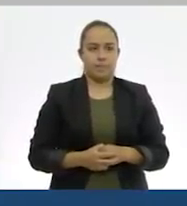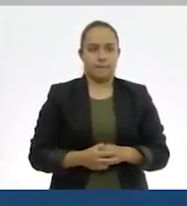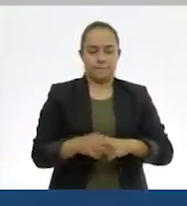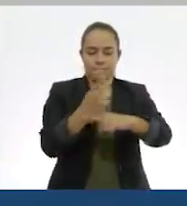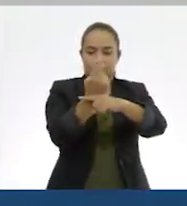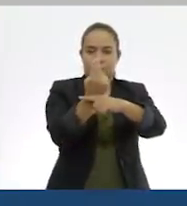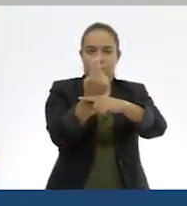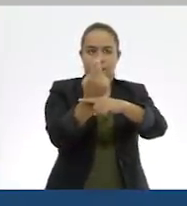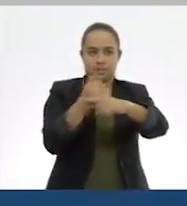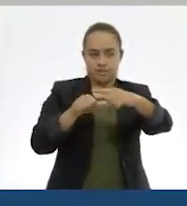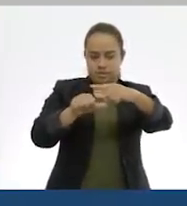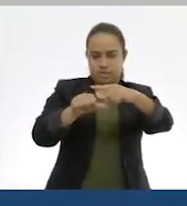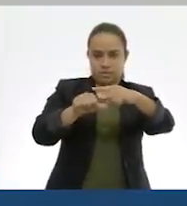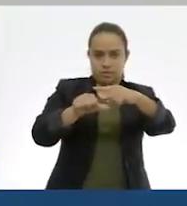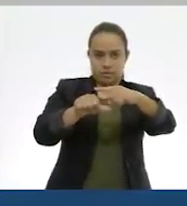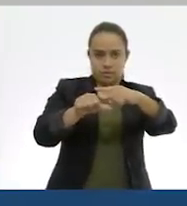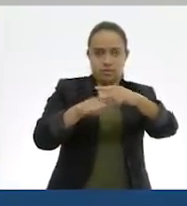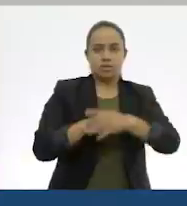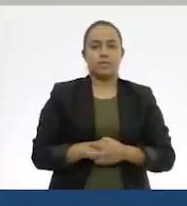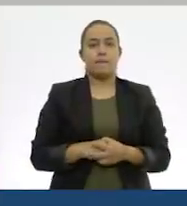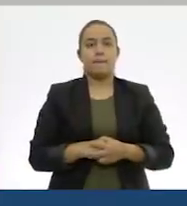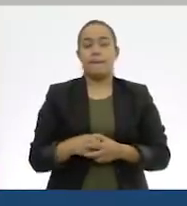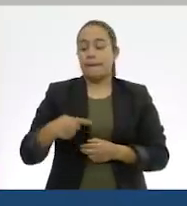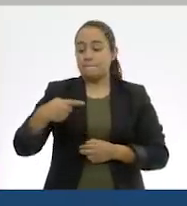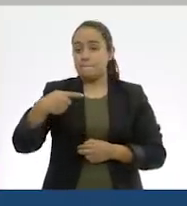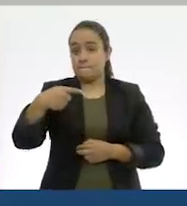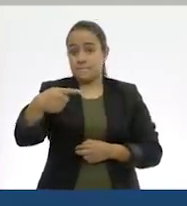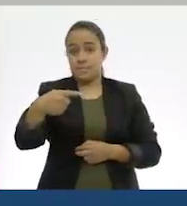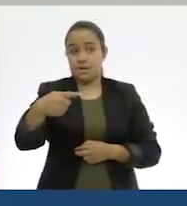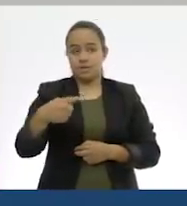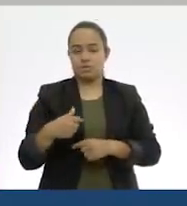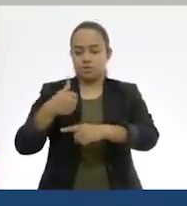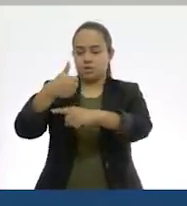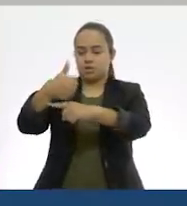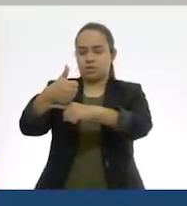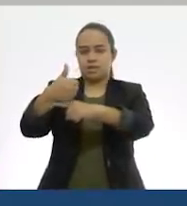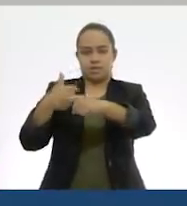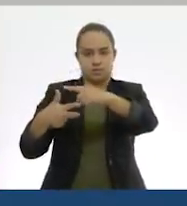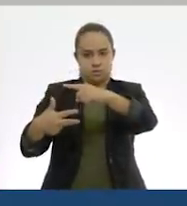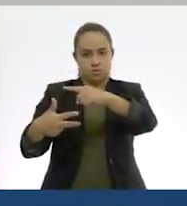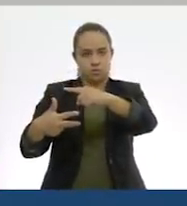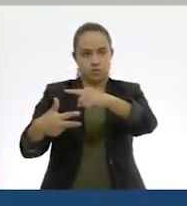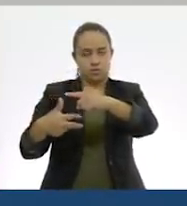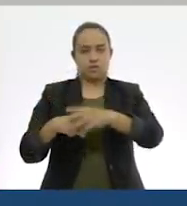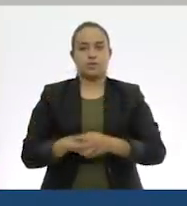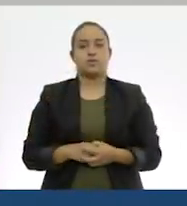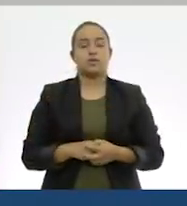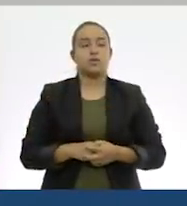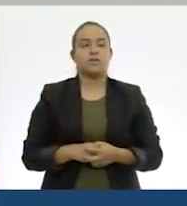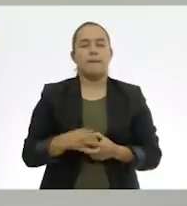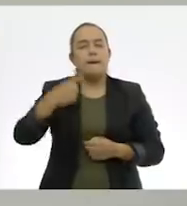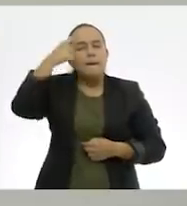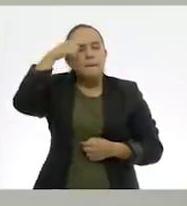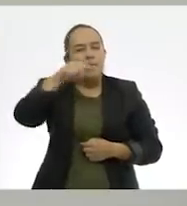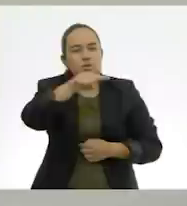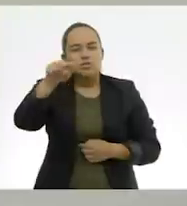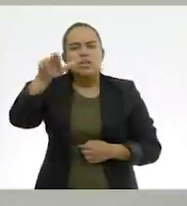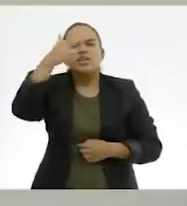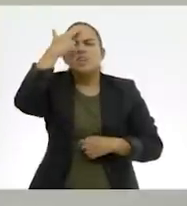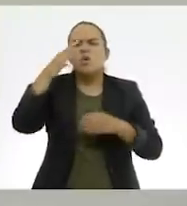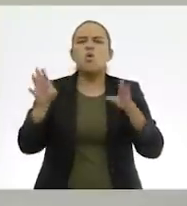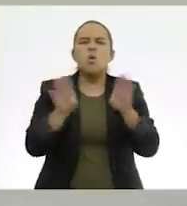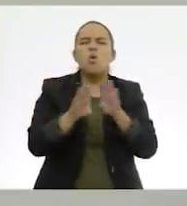Veinticinco dieciséisavos menos seis octavos. Nada más para que recuerden,